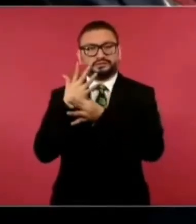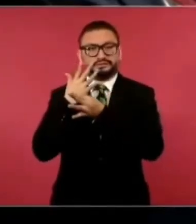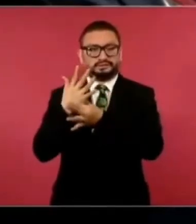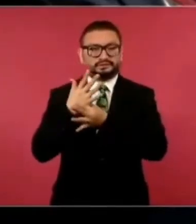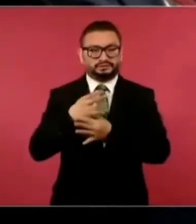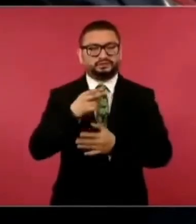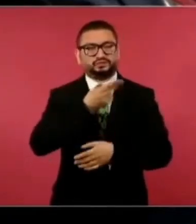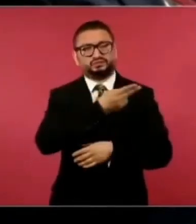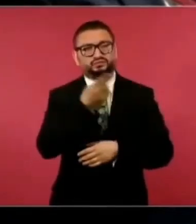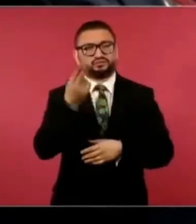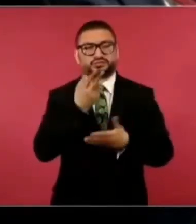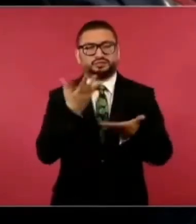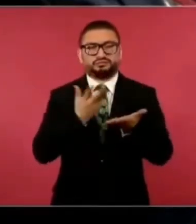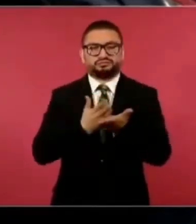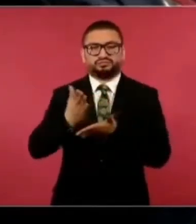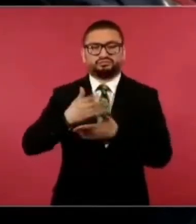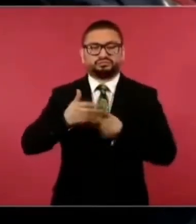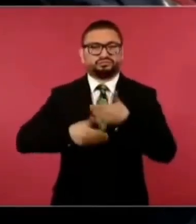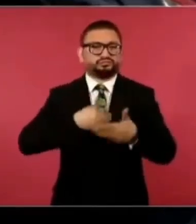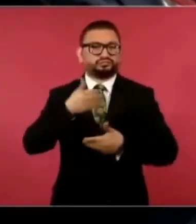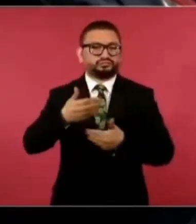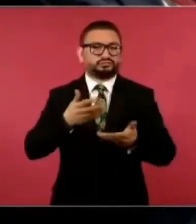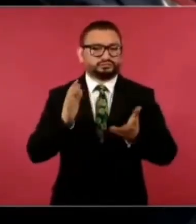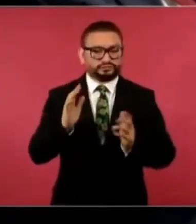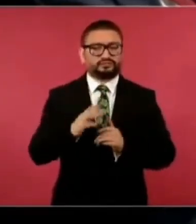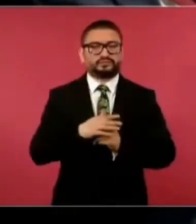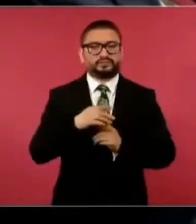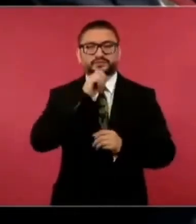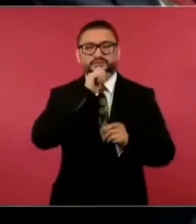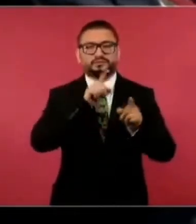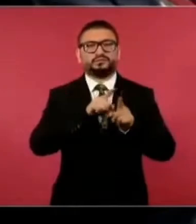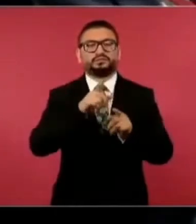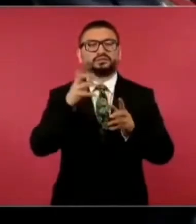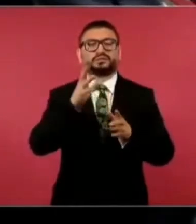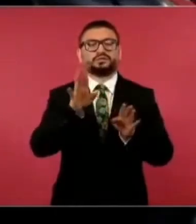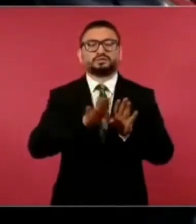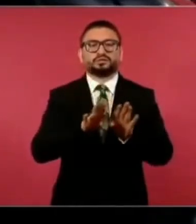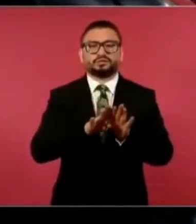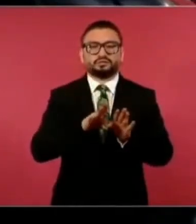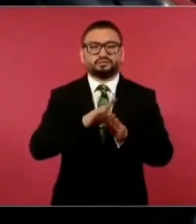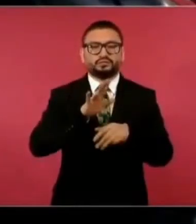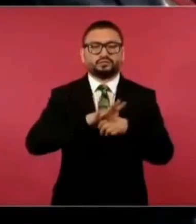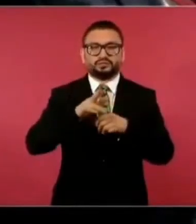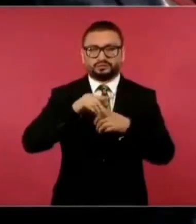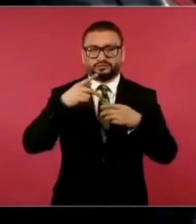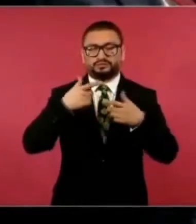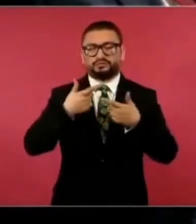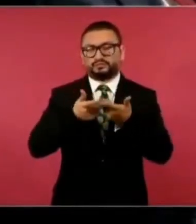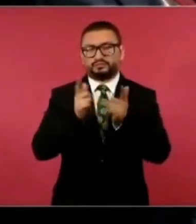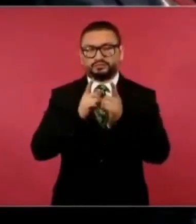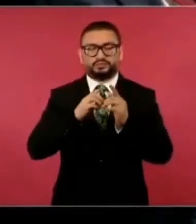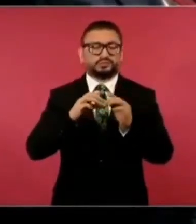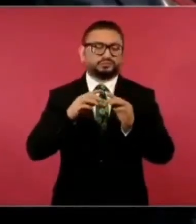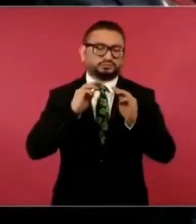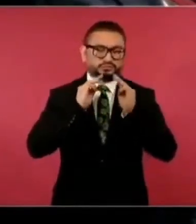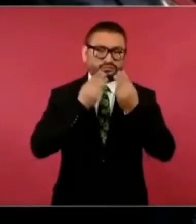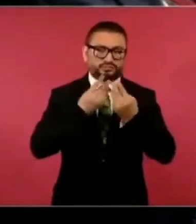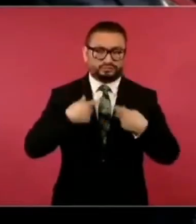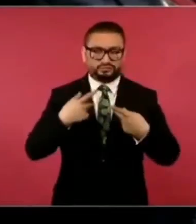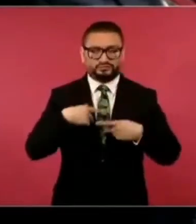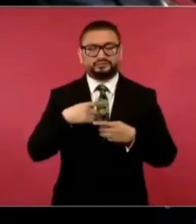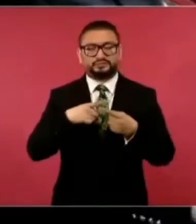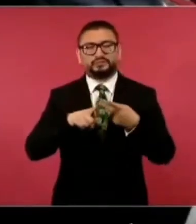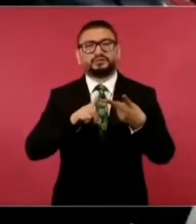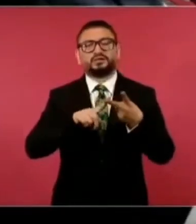usted hizo en el proceso y también lo que tiene que ver con la presencia del crimen organizado. Eso por una parte. Por